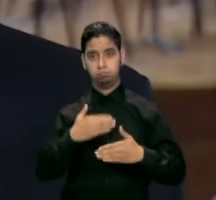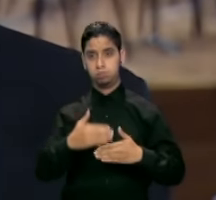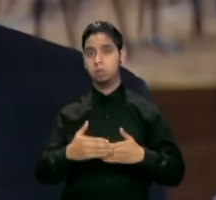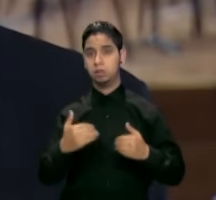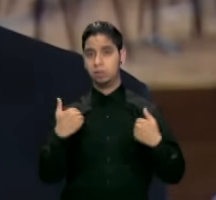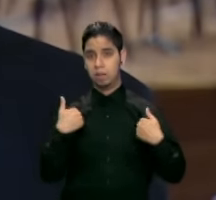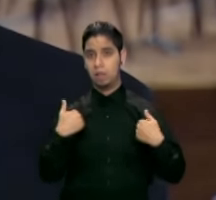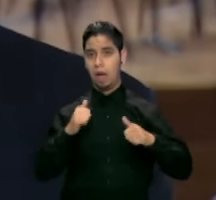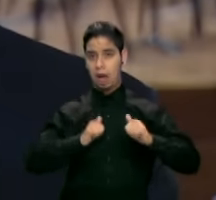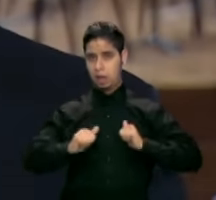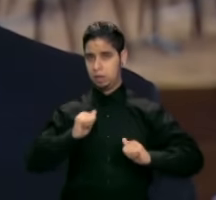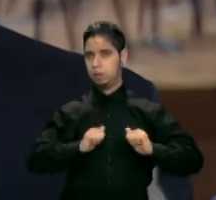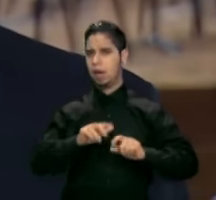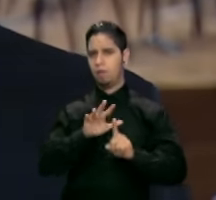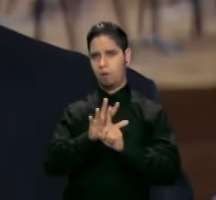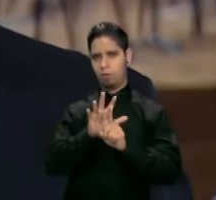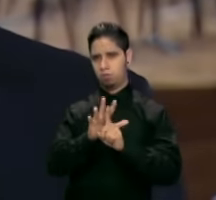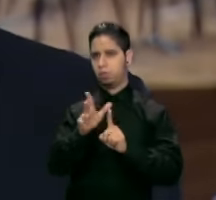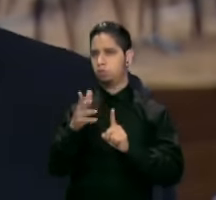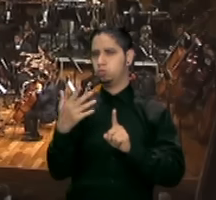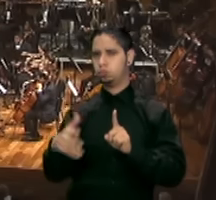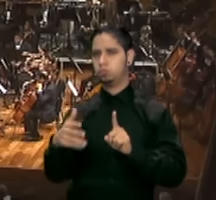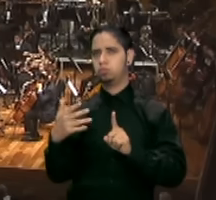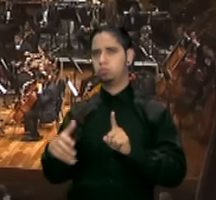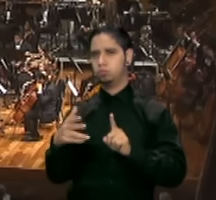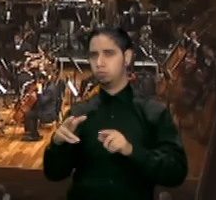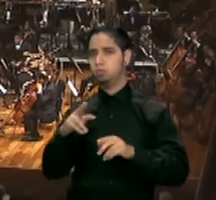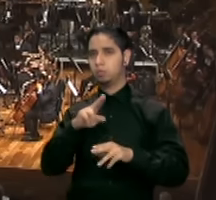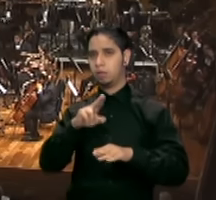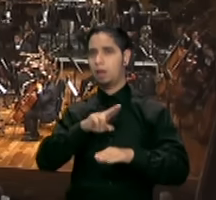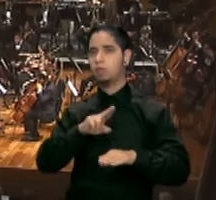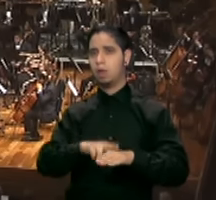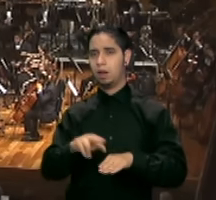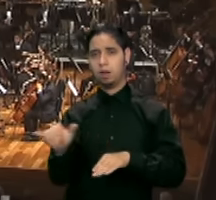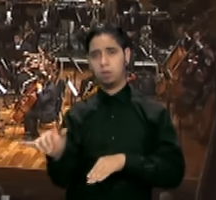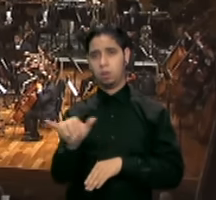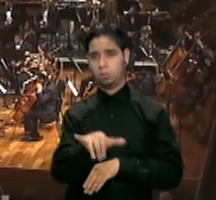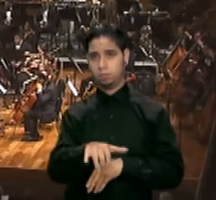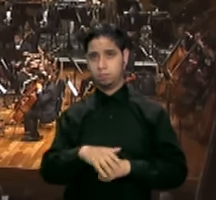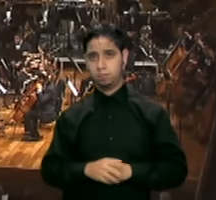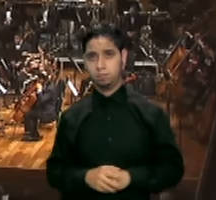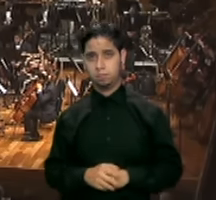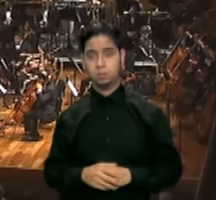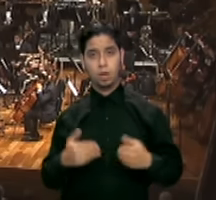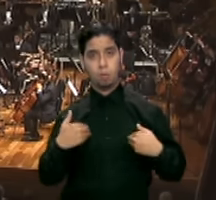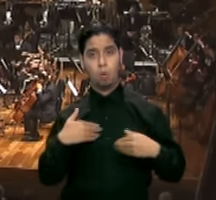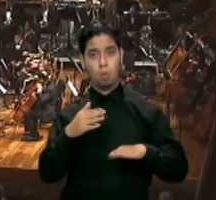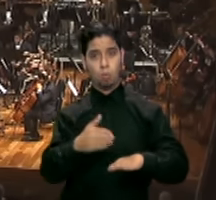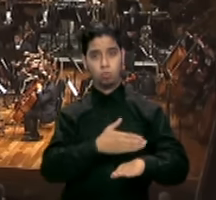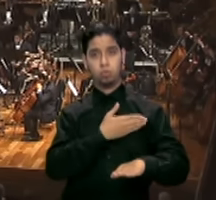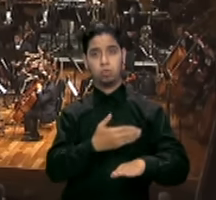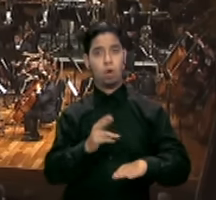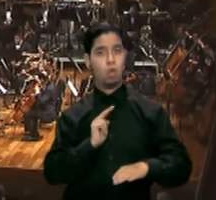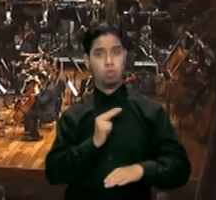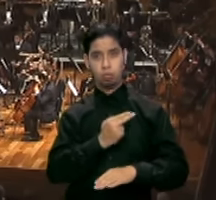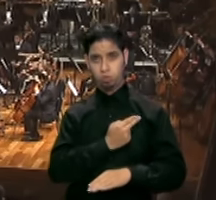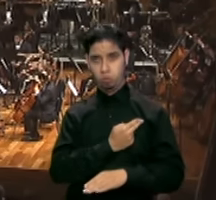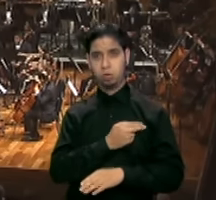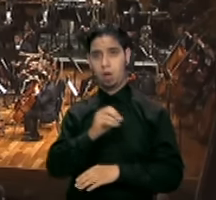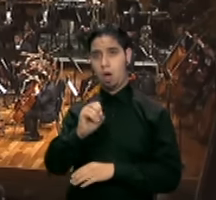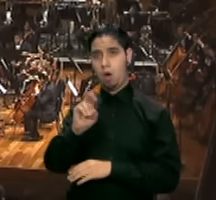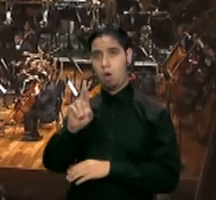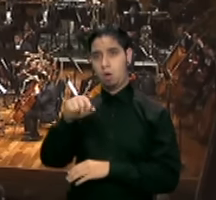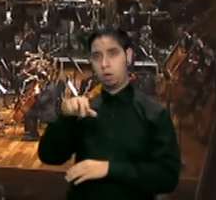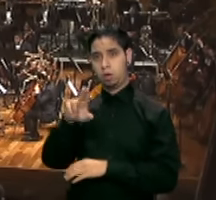artistas de nombre internacional, grandes artistas nacionales. Y tenemos músicos de nuestra orquesta que participan también como solistas.